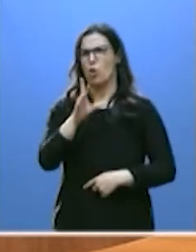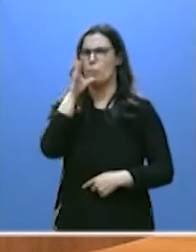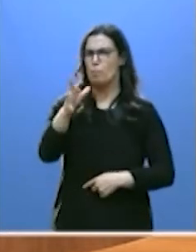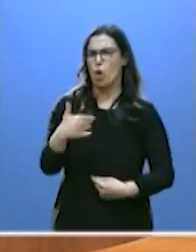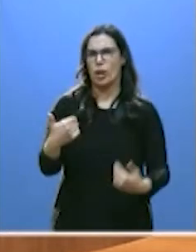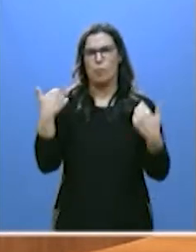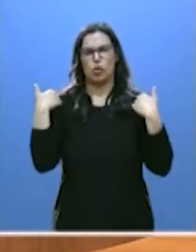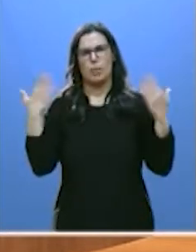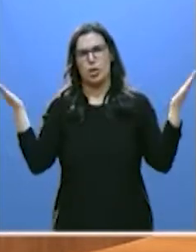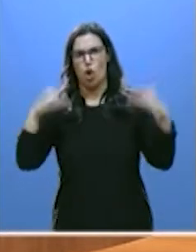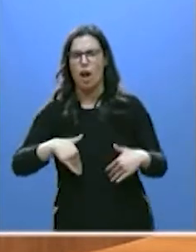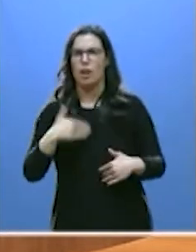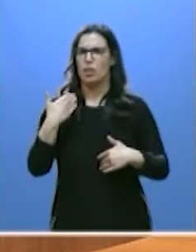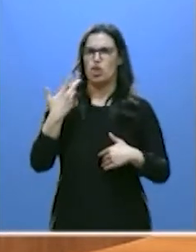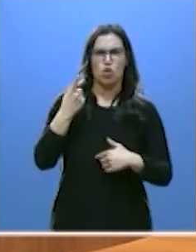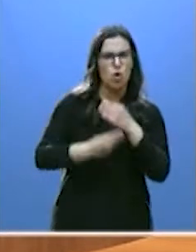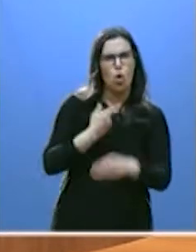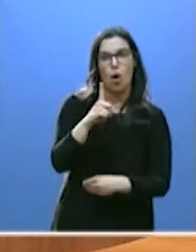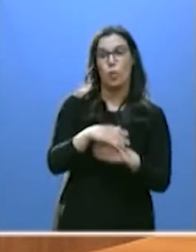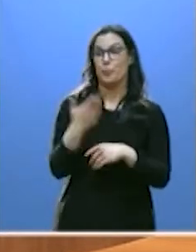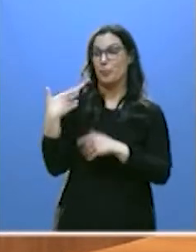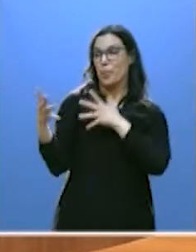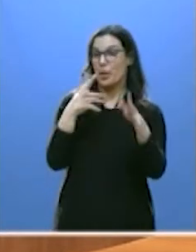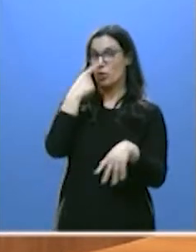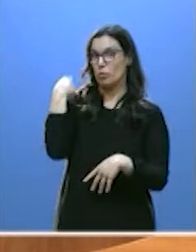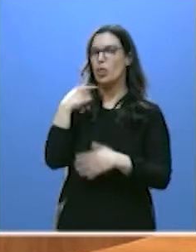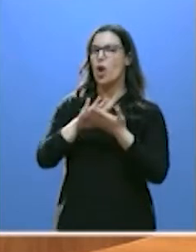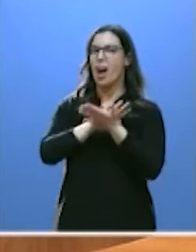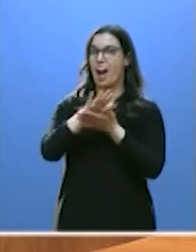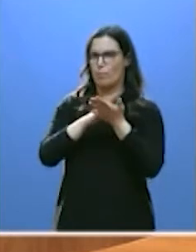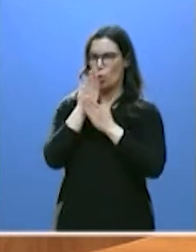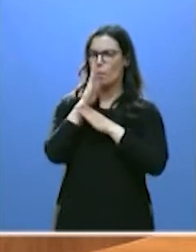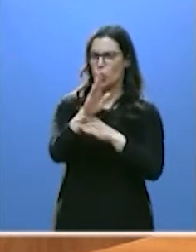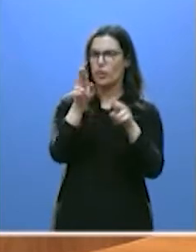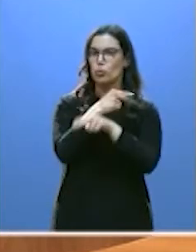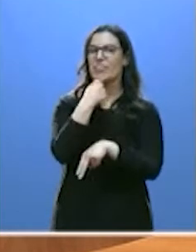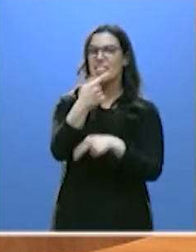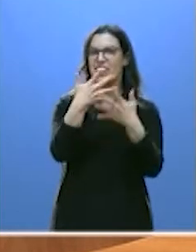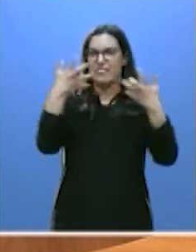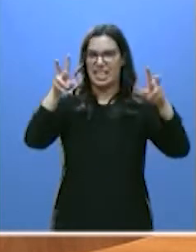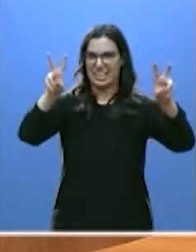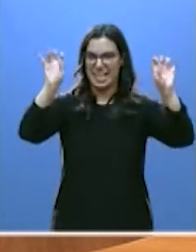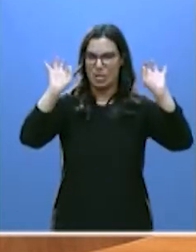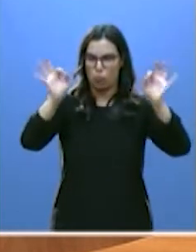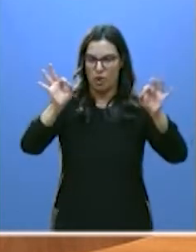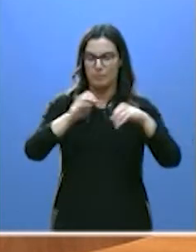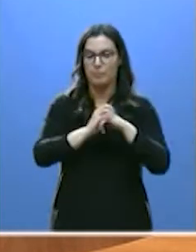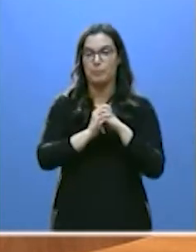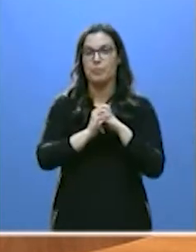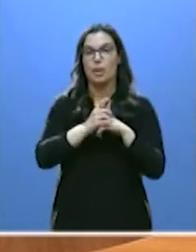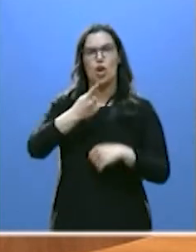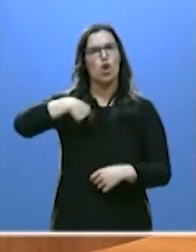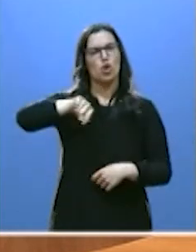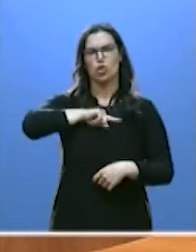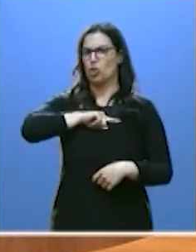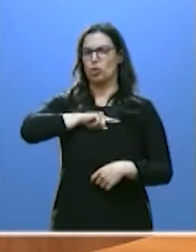marzo de hace un año ya habló de moción de censura. Y dijo literalmente, abro comillas, nosotros no